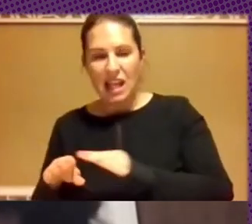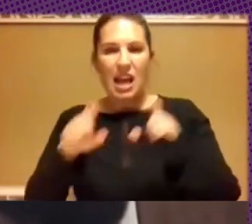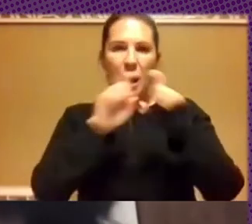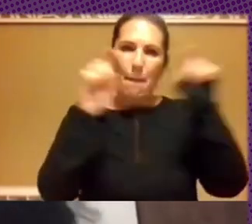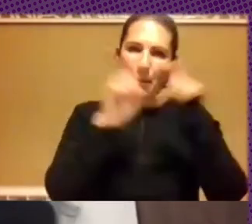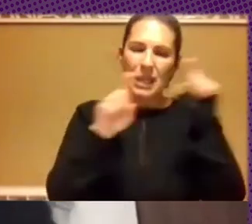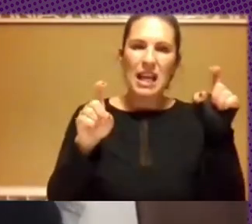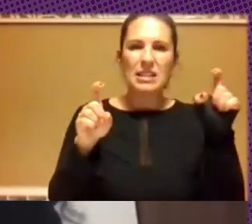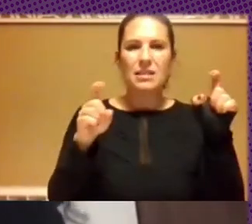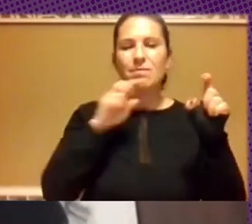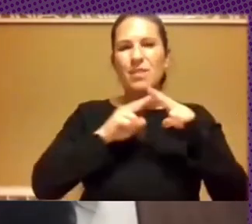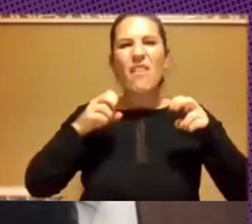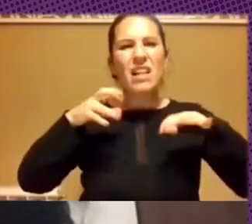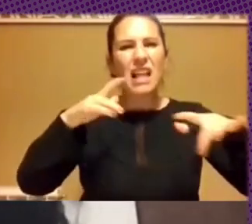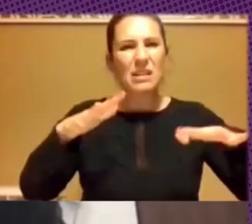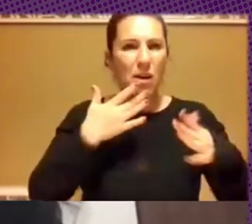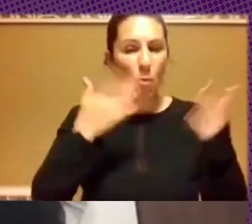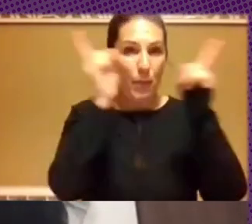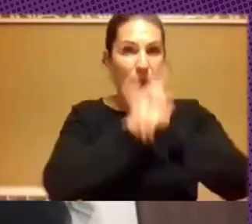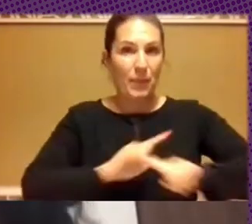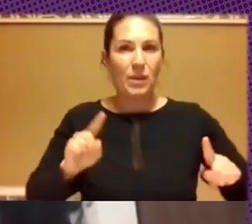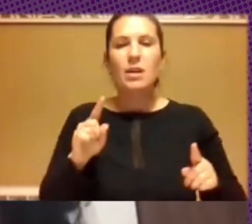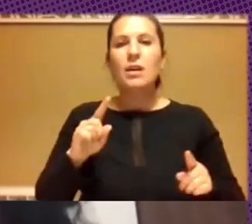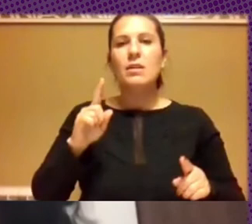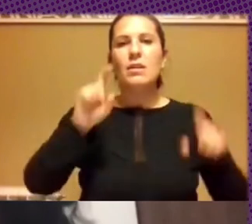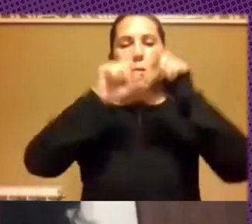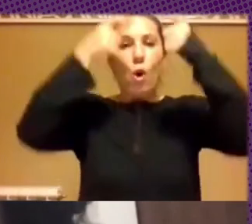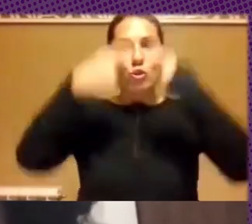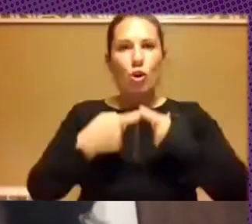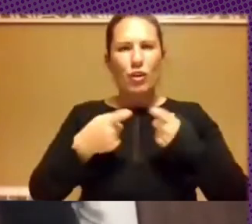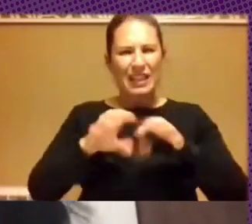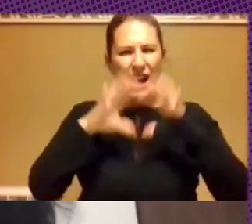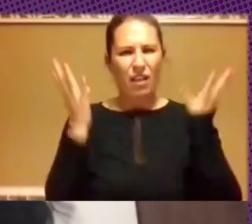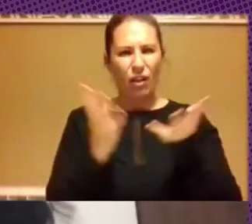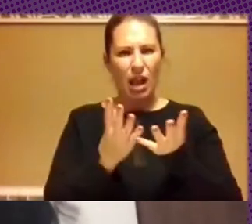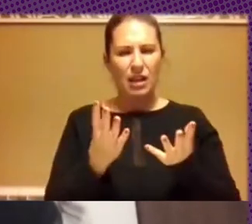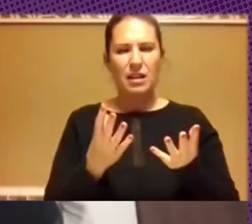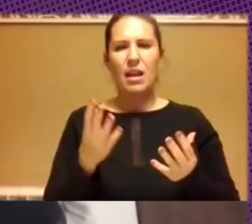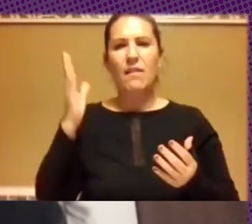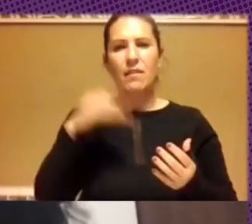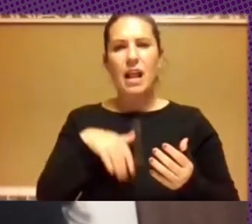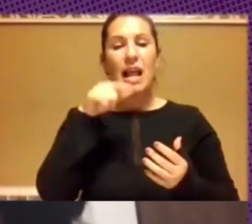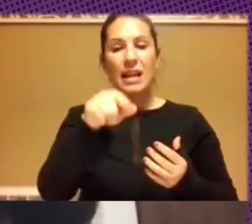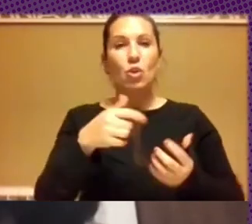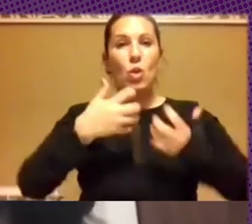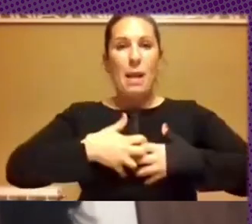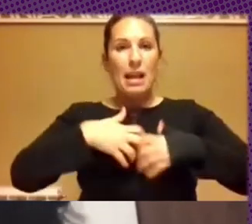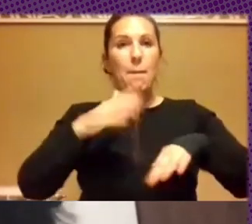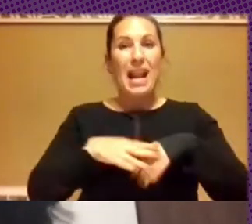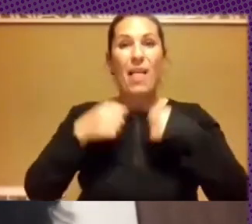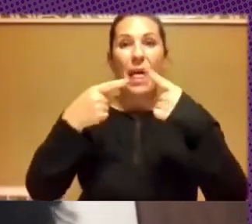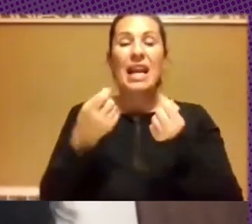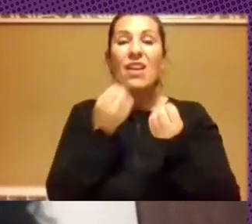fantasma este consorcios internacionales pues esa maquinaria de producción de desinformación difícilmente